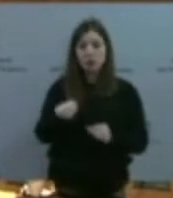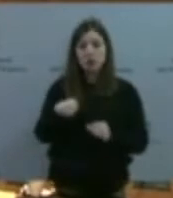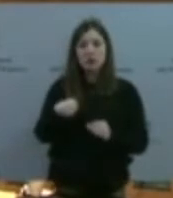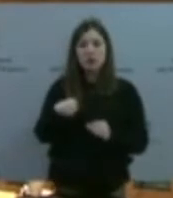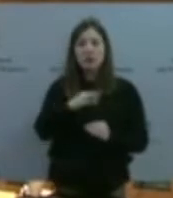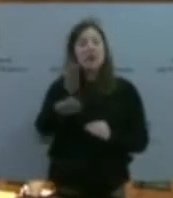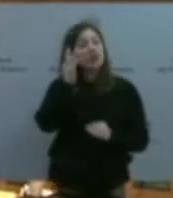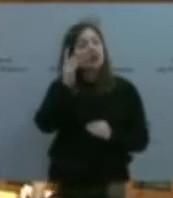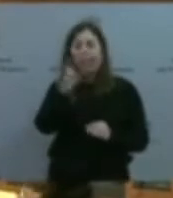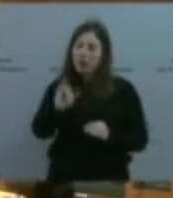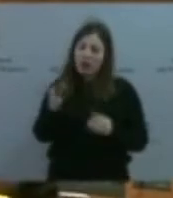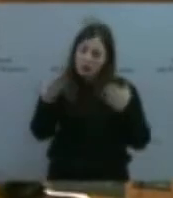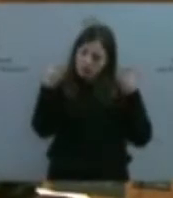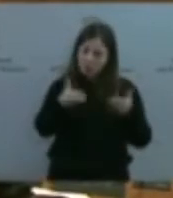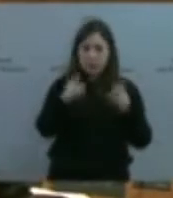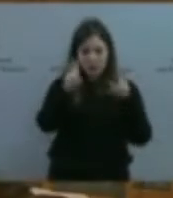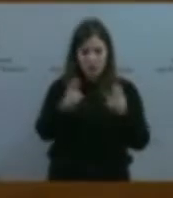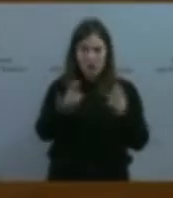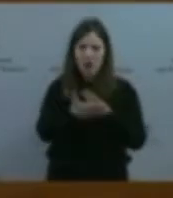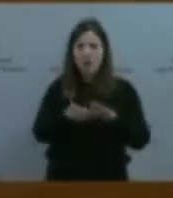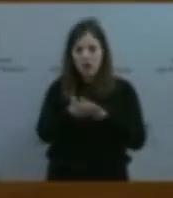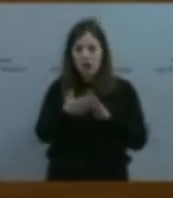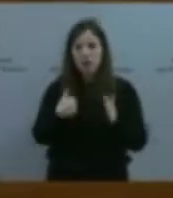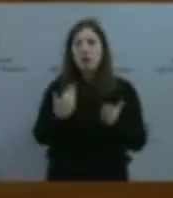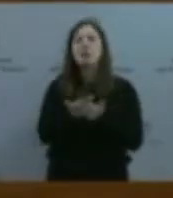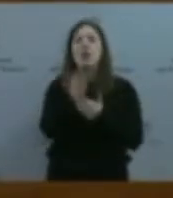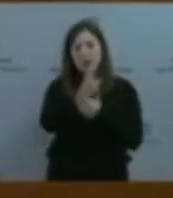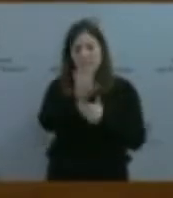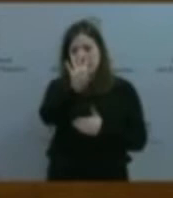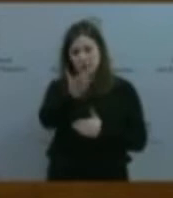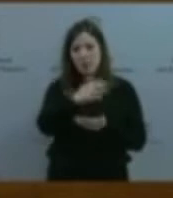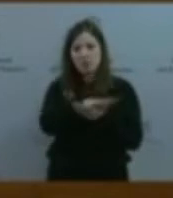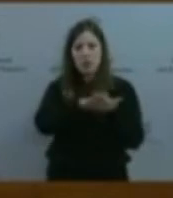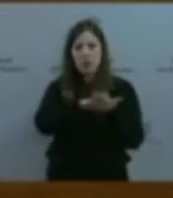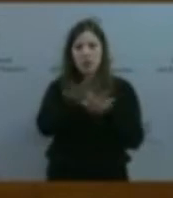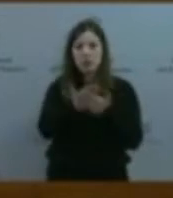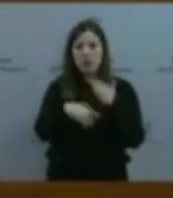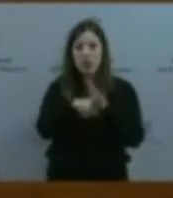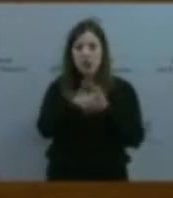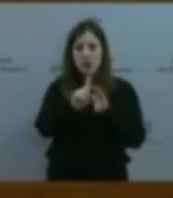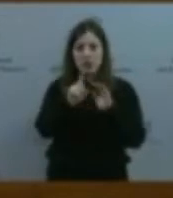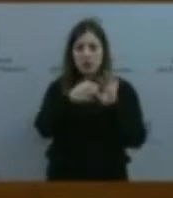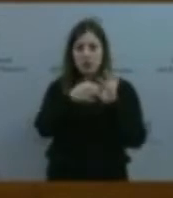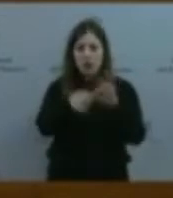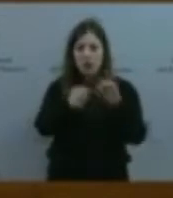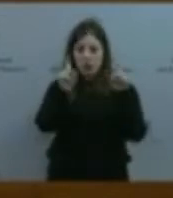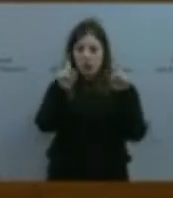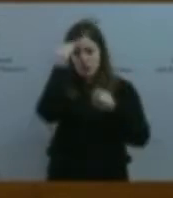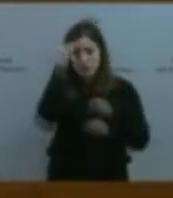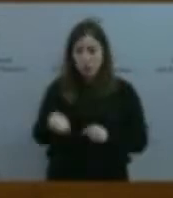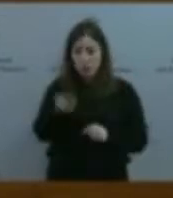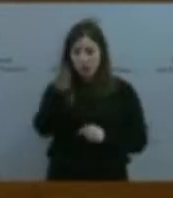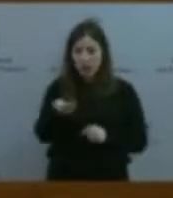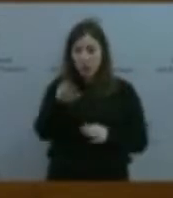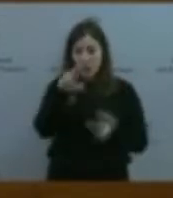propuesta que hago a continuación. Vamos a hablar de una PNL de Educación. A mí me parece importante matizar esto, porque además es importante que la gente sepa que es lo que estamos